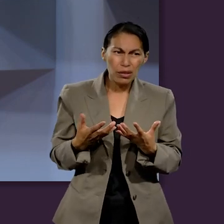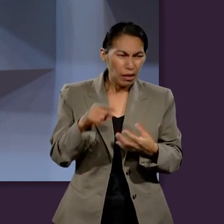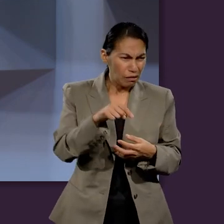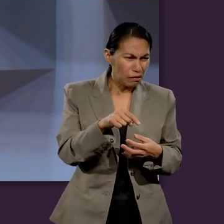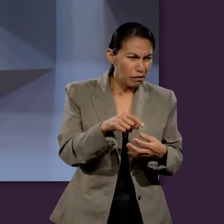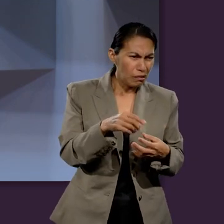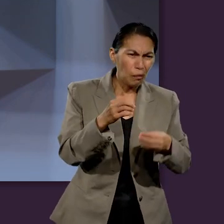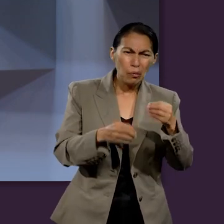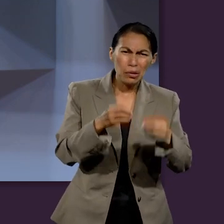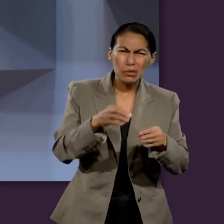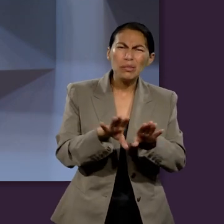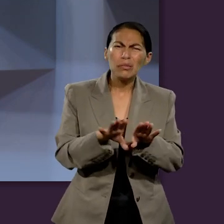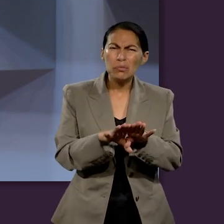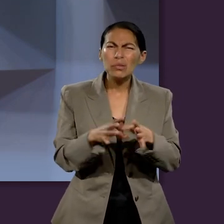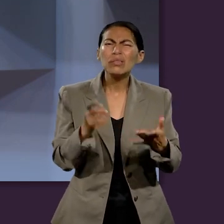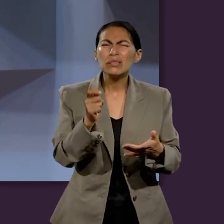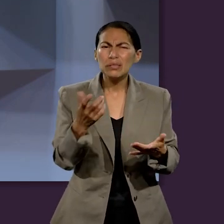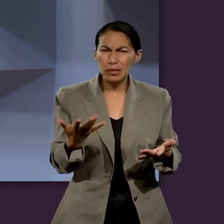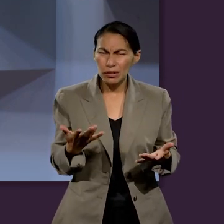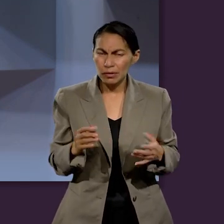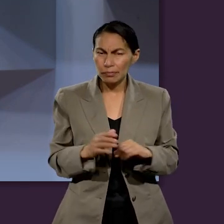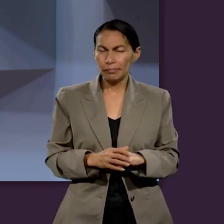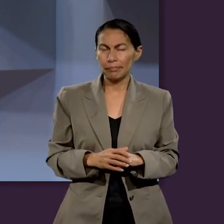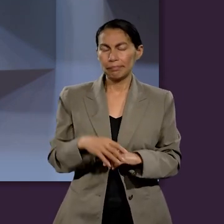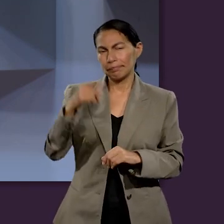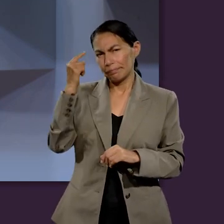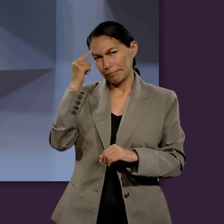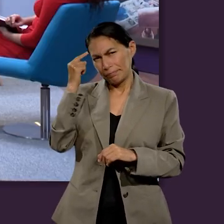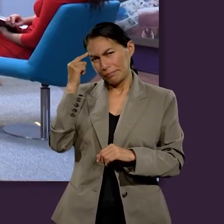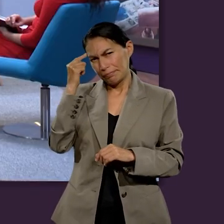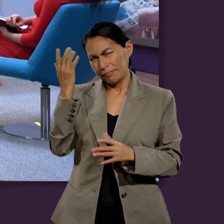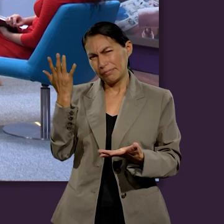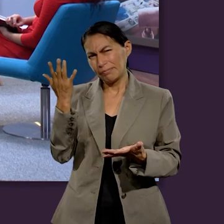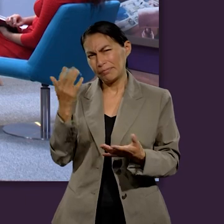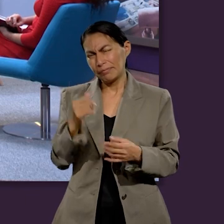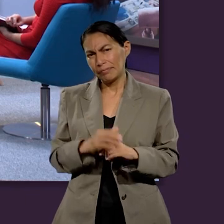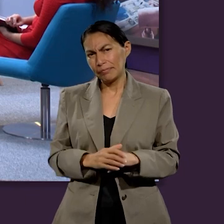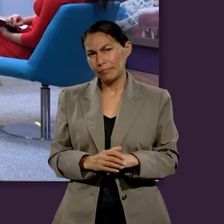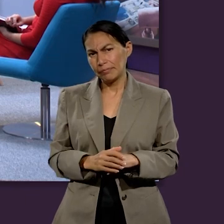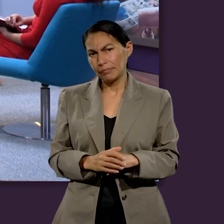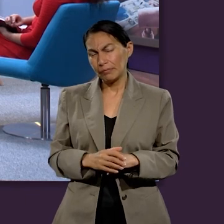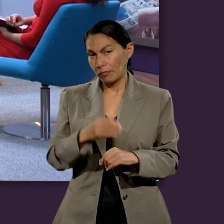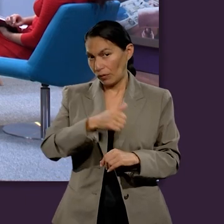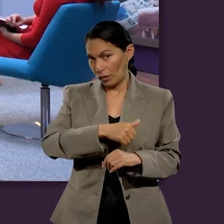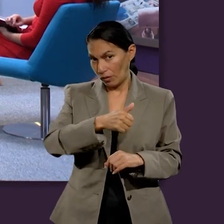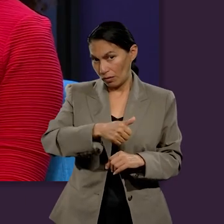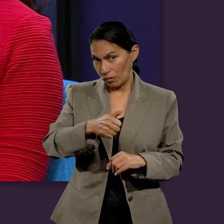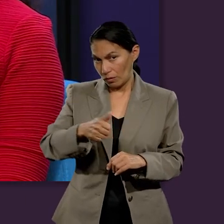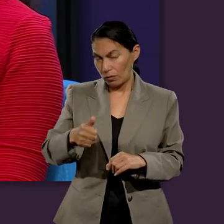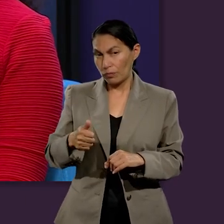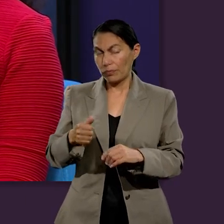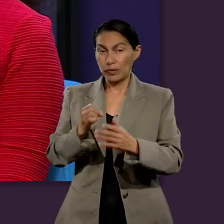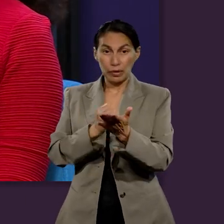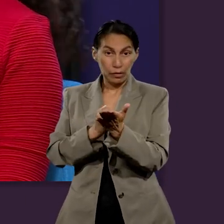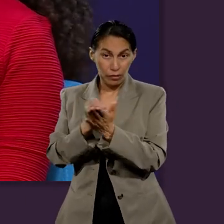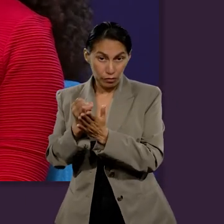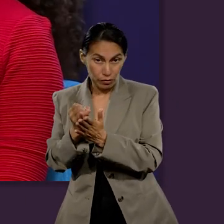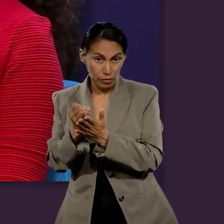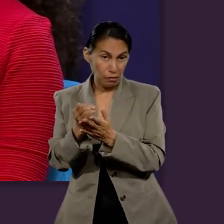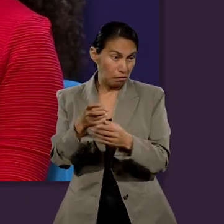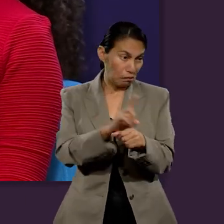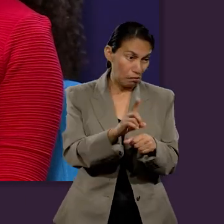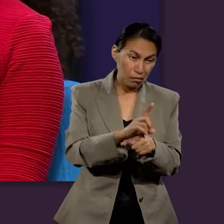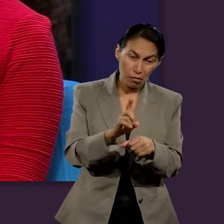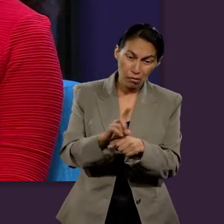de vivir aquí en la Tierra el hecho de que se está dando un juicio. En 20 segundos. Creo que tendríamos que tener muy